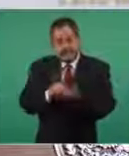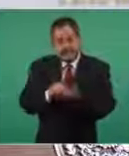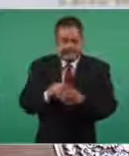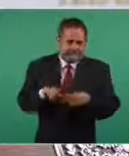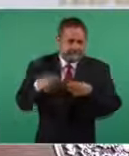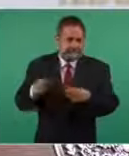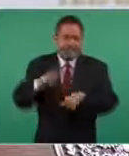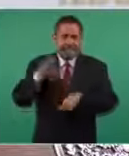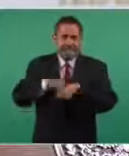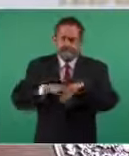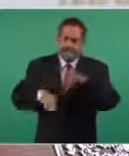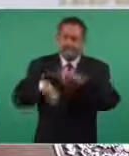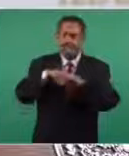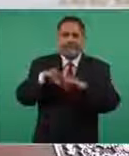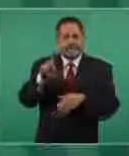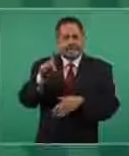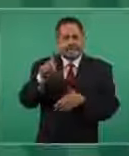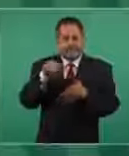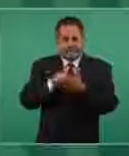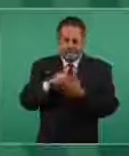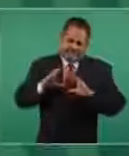Y vamos a llegar a treinta mil.